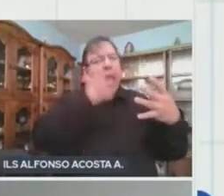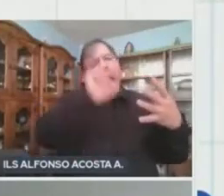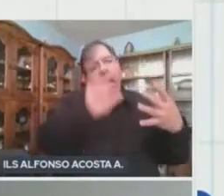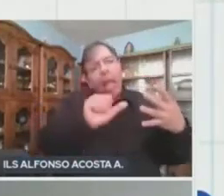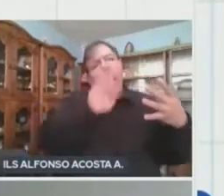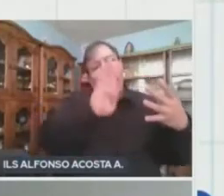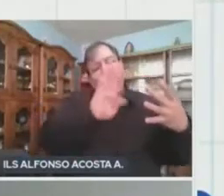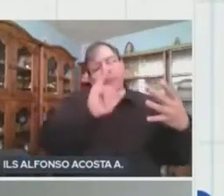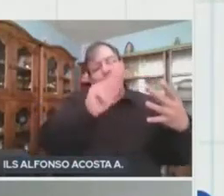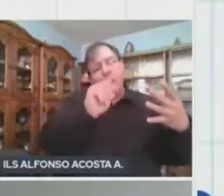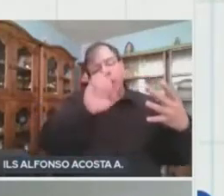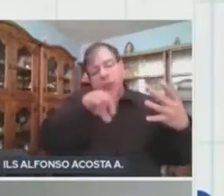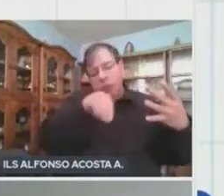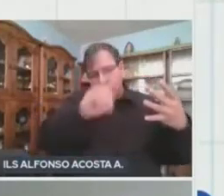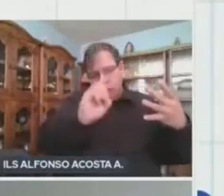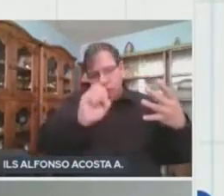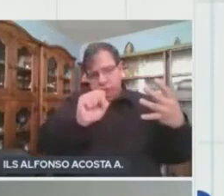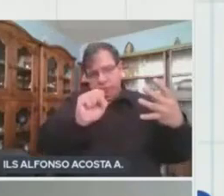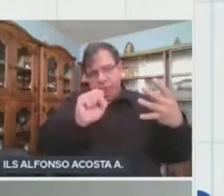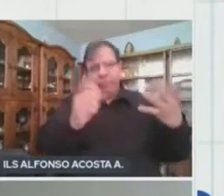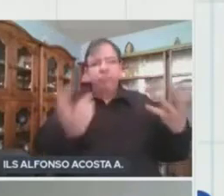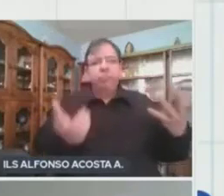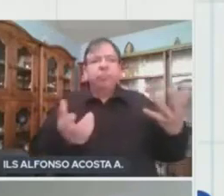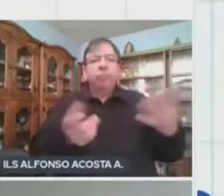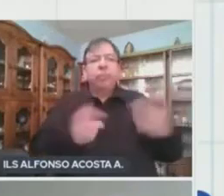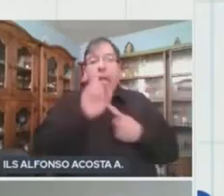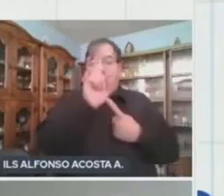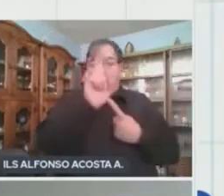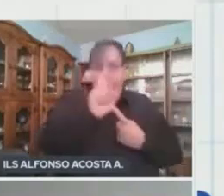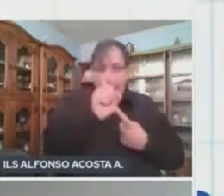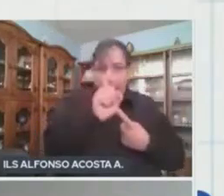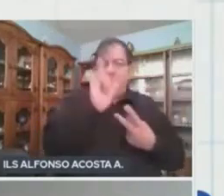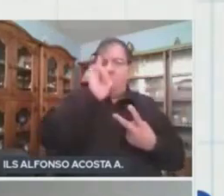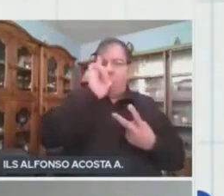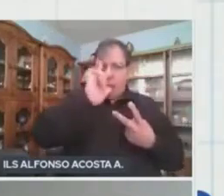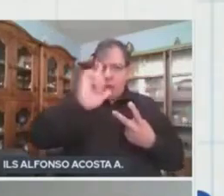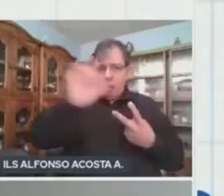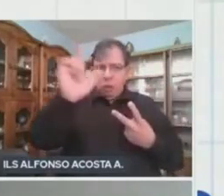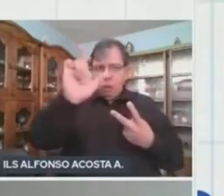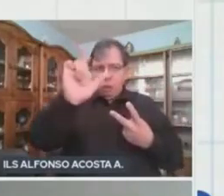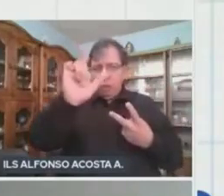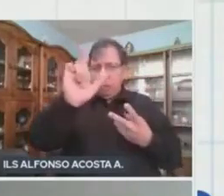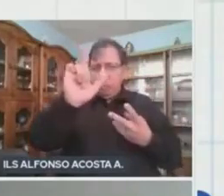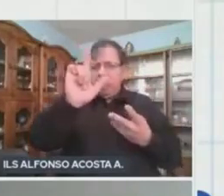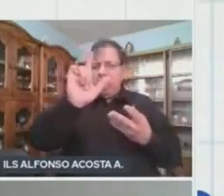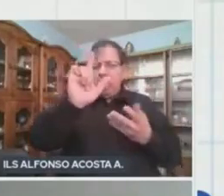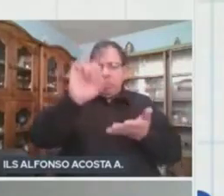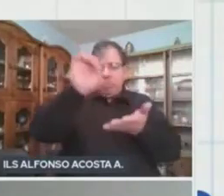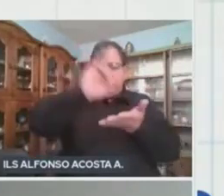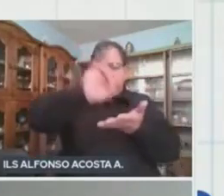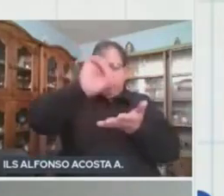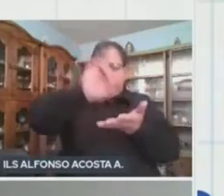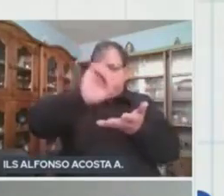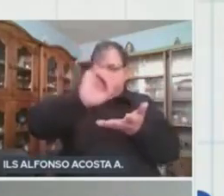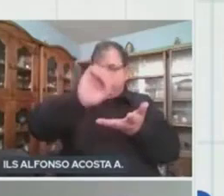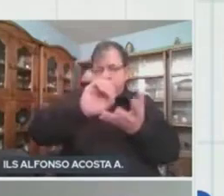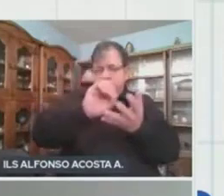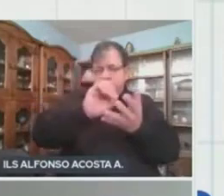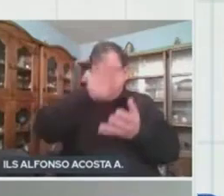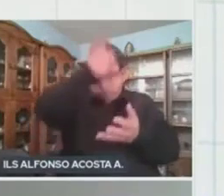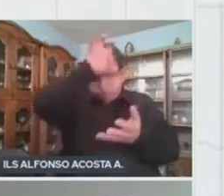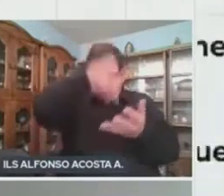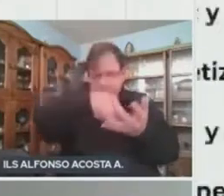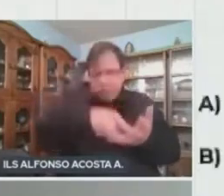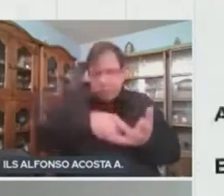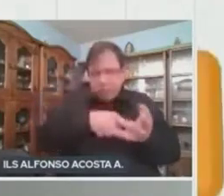o sin vida. ¿Qué tenemos? Agua, luz y sales minerales. ¿Qué te parece,